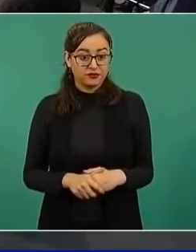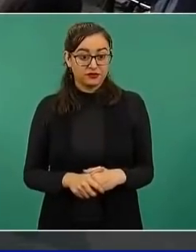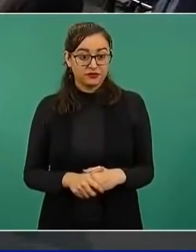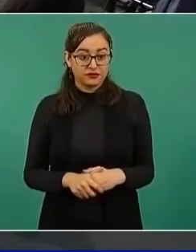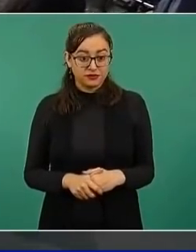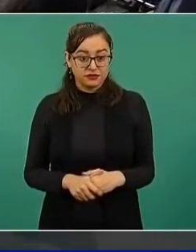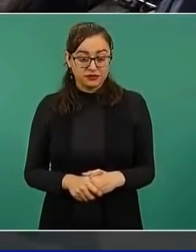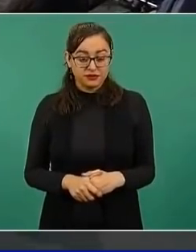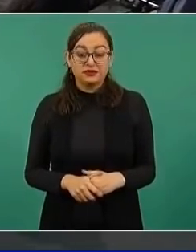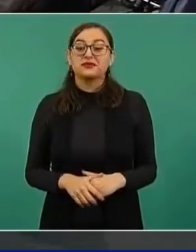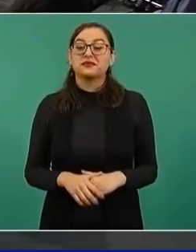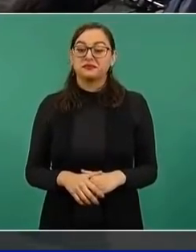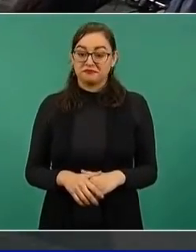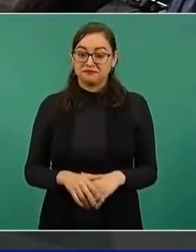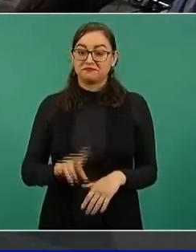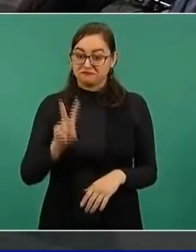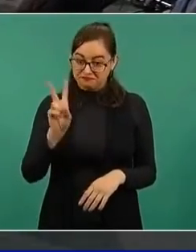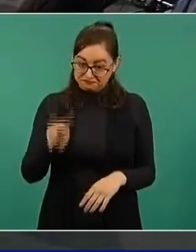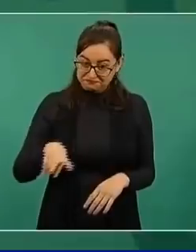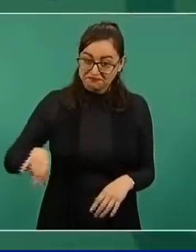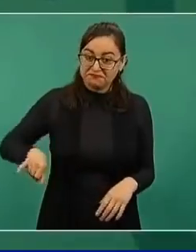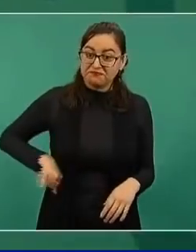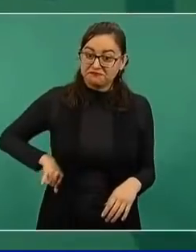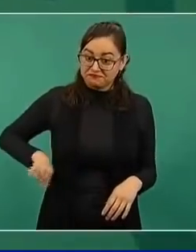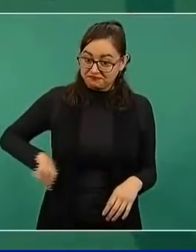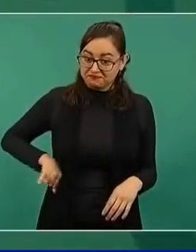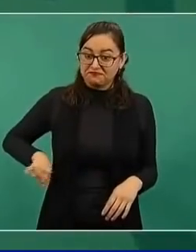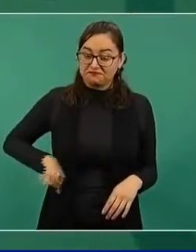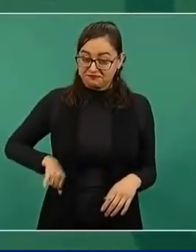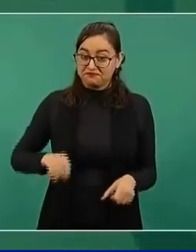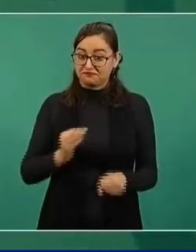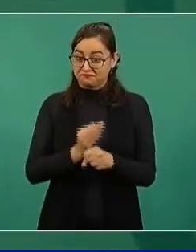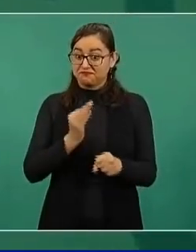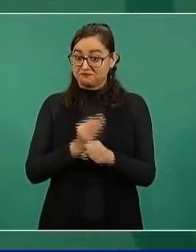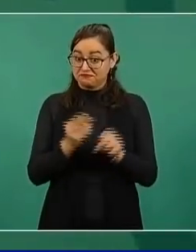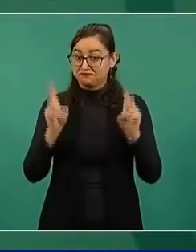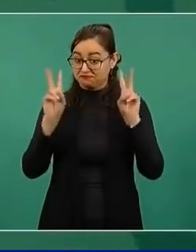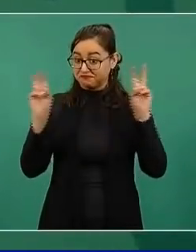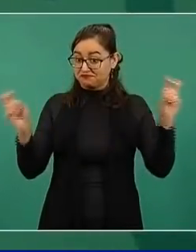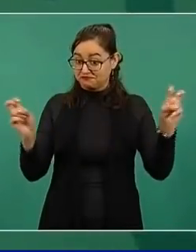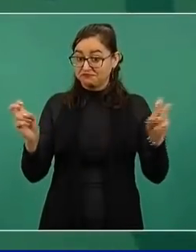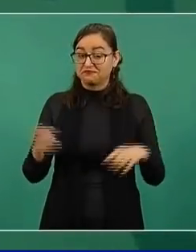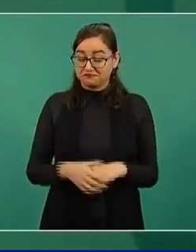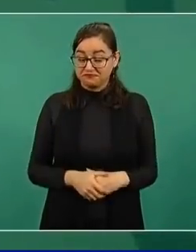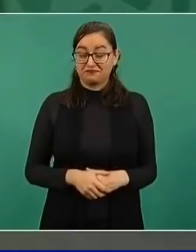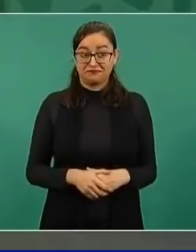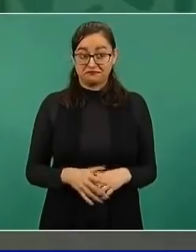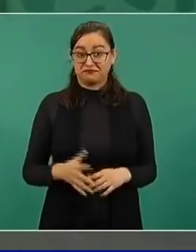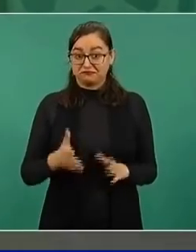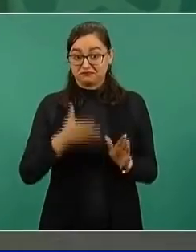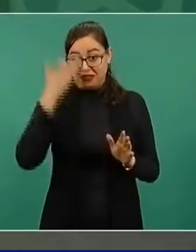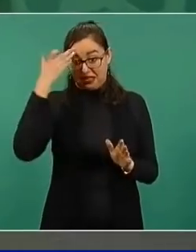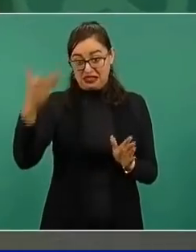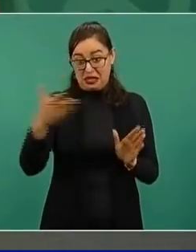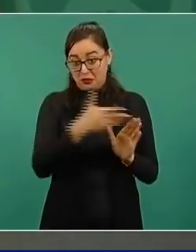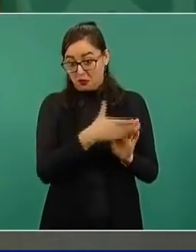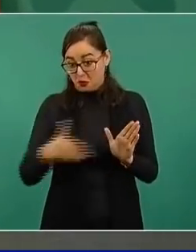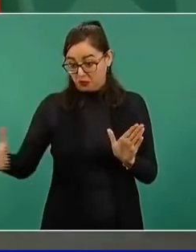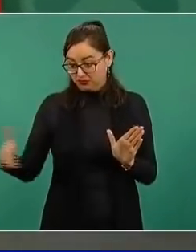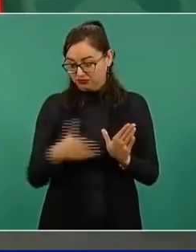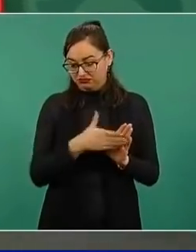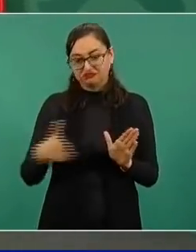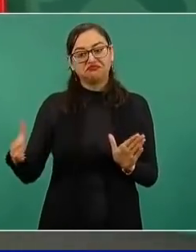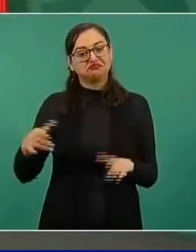Pero es interesante lo que se está viviendo, estamos viviendo